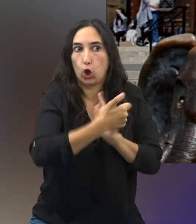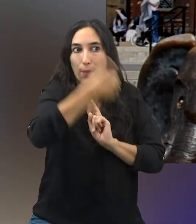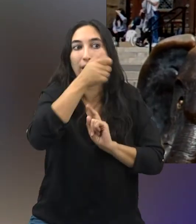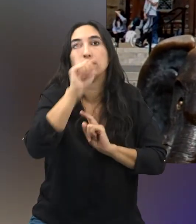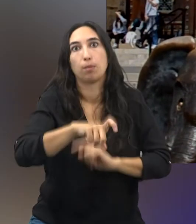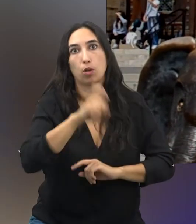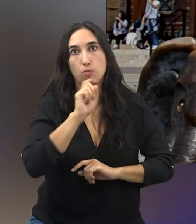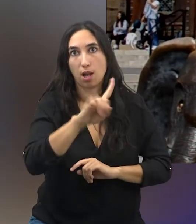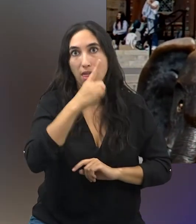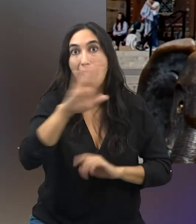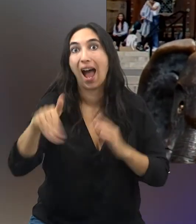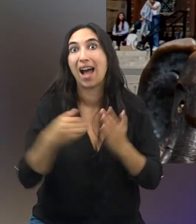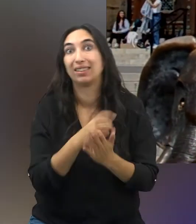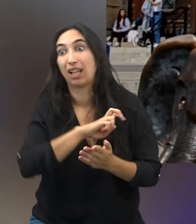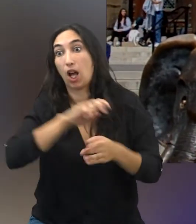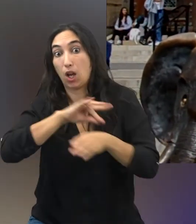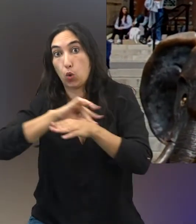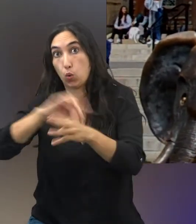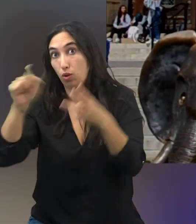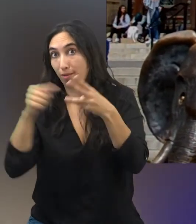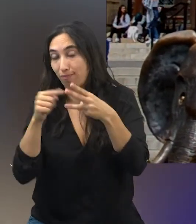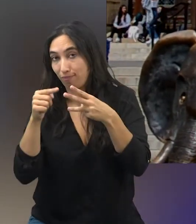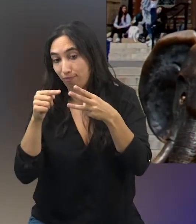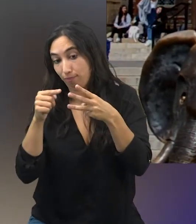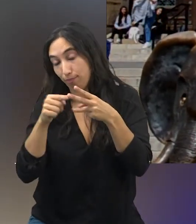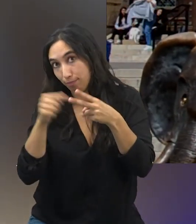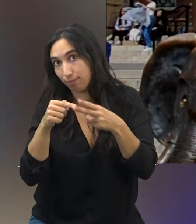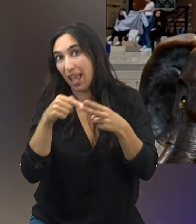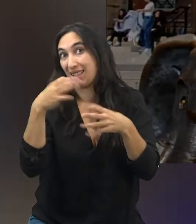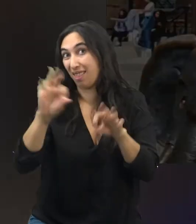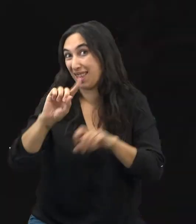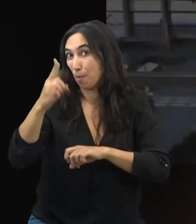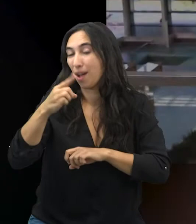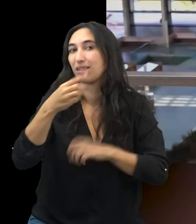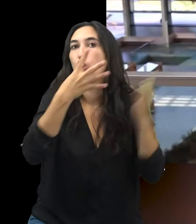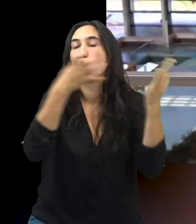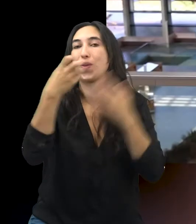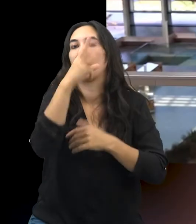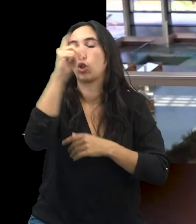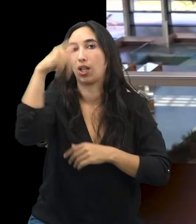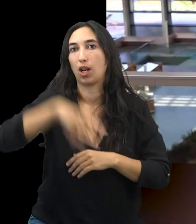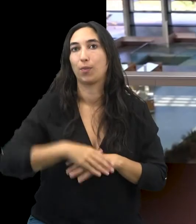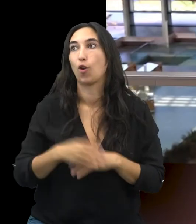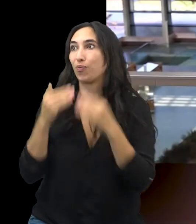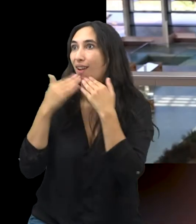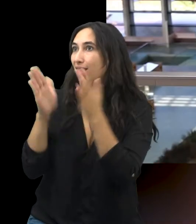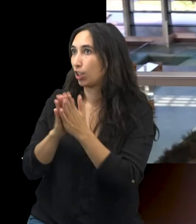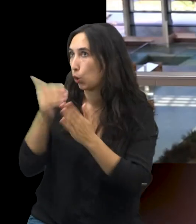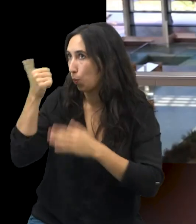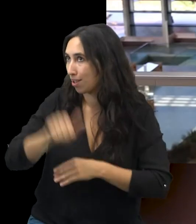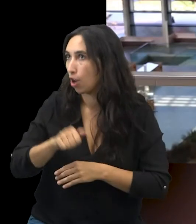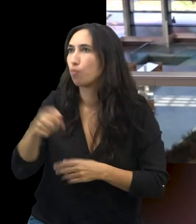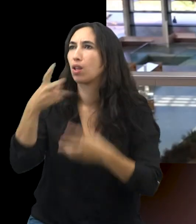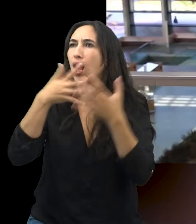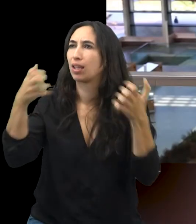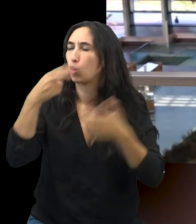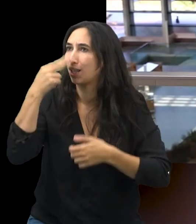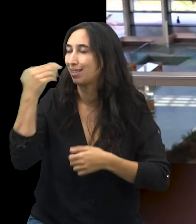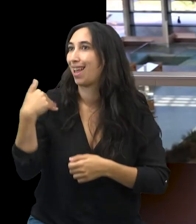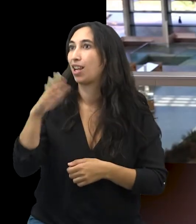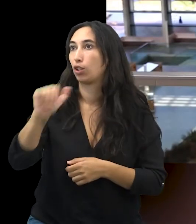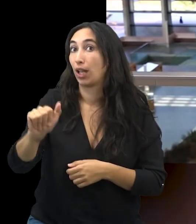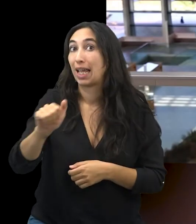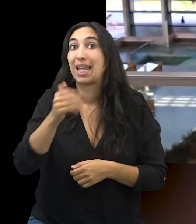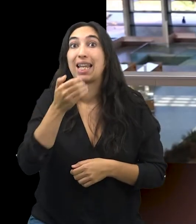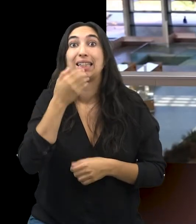y complicada, hasta los 930 kilómetros, la más sencilla. Muchas gracias Raúl. Pues con este interesante artículo nos despedimos.